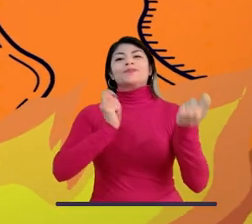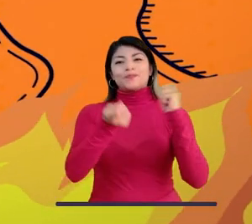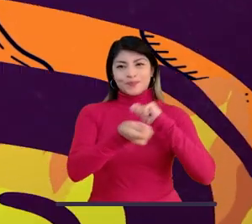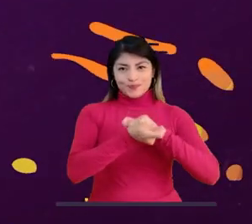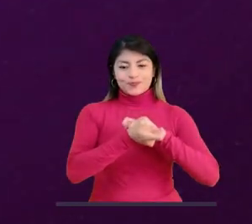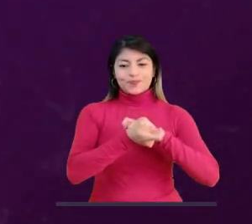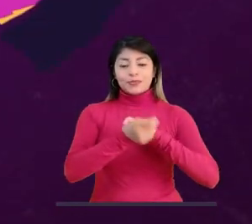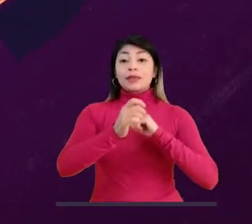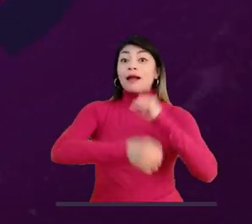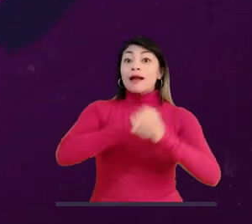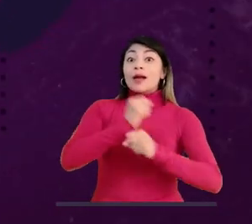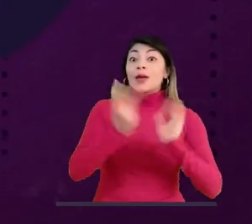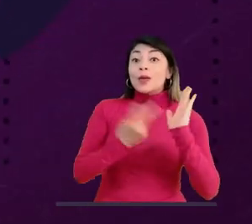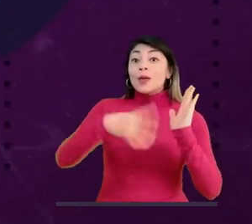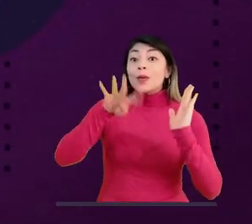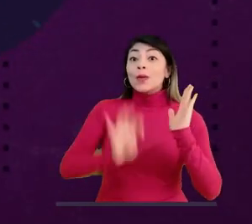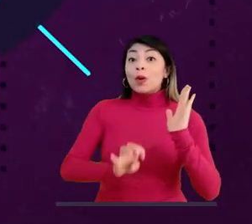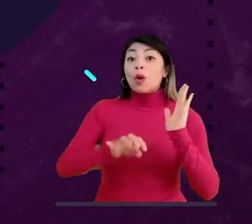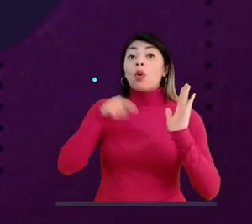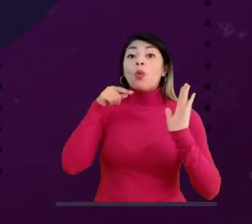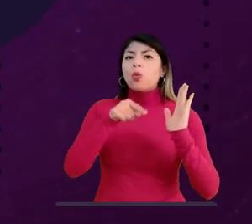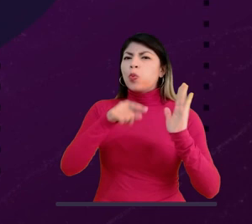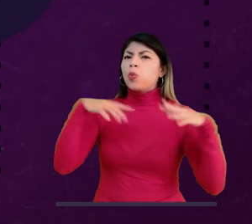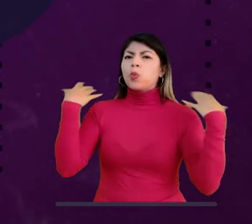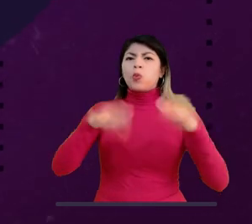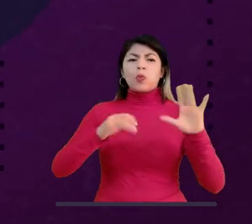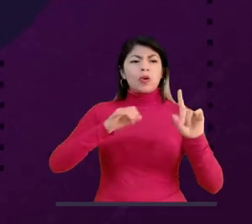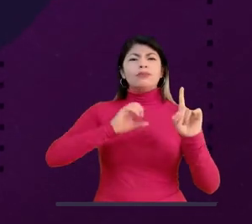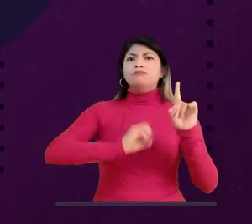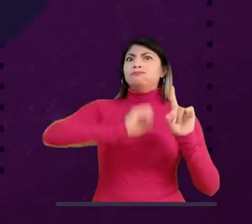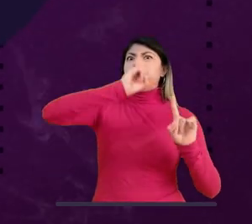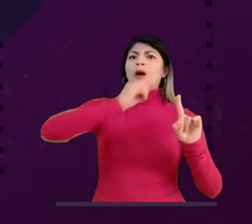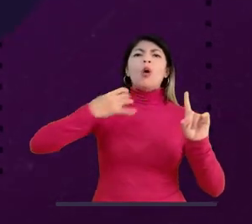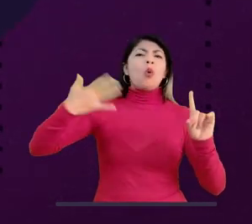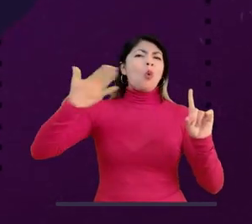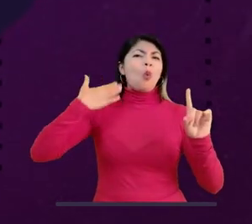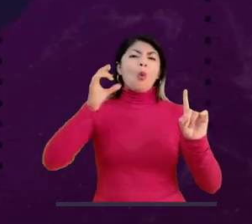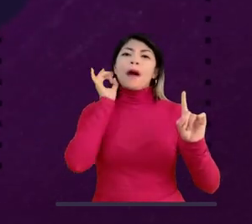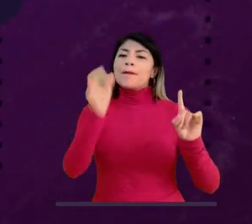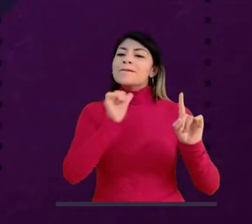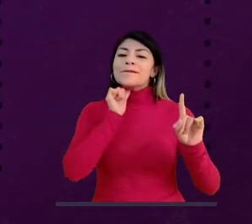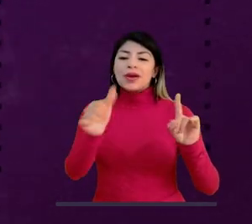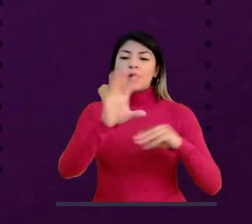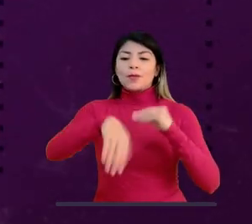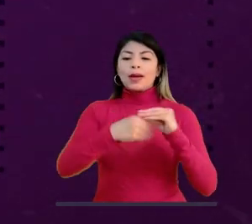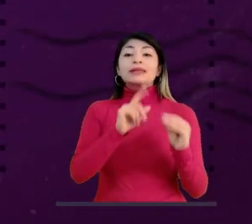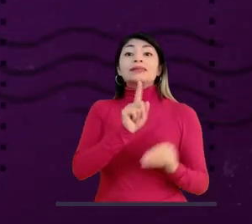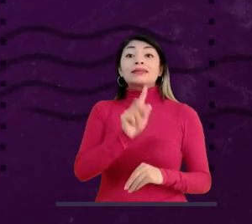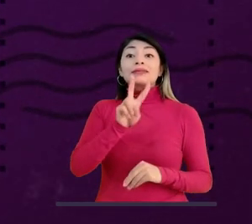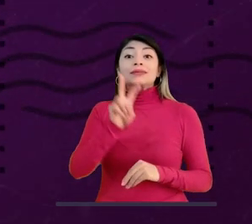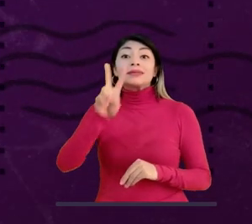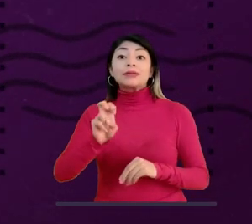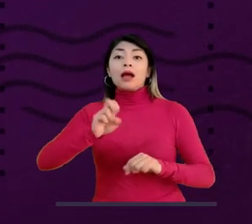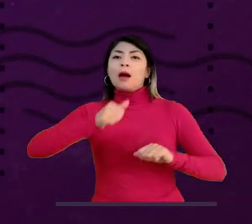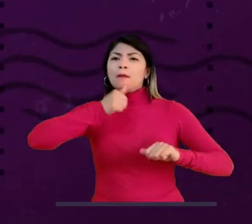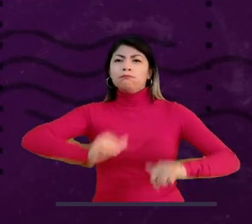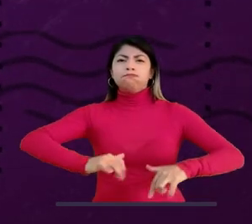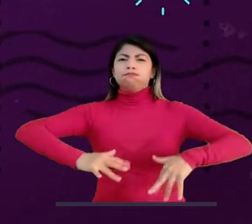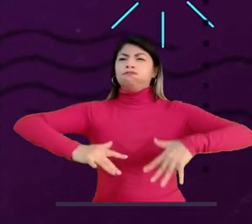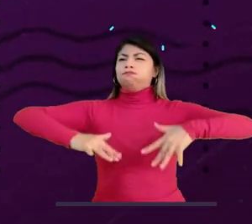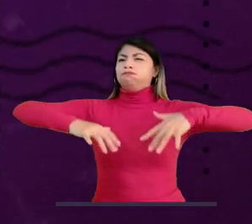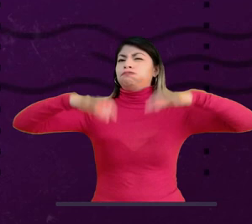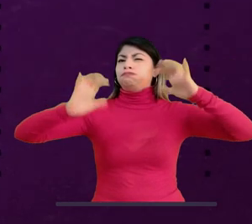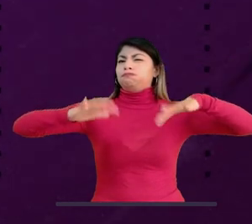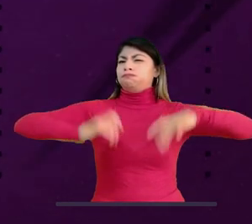El 2019 fue el segundo año más caluroso de todos los tiempos y se reportaron 127